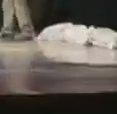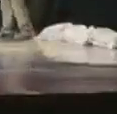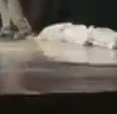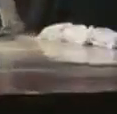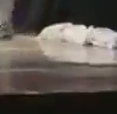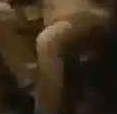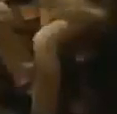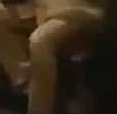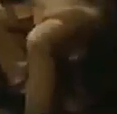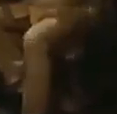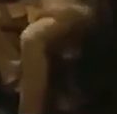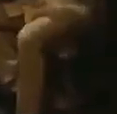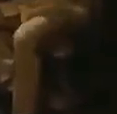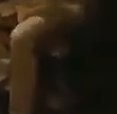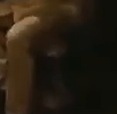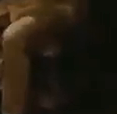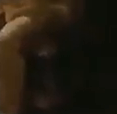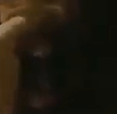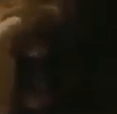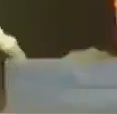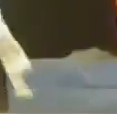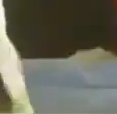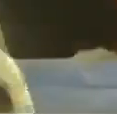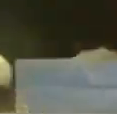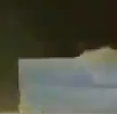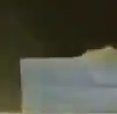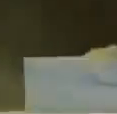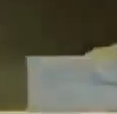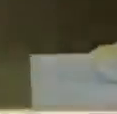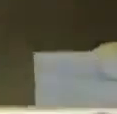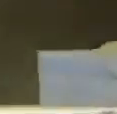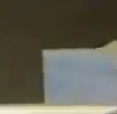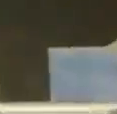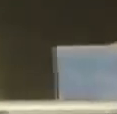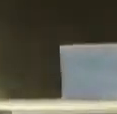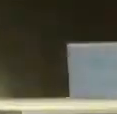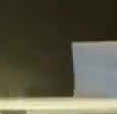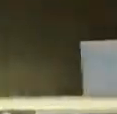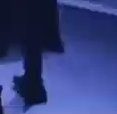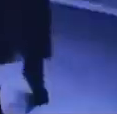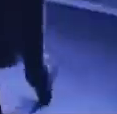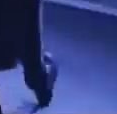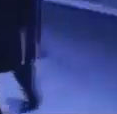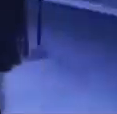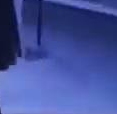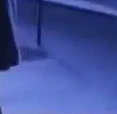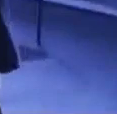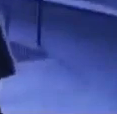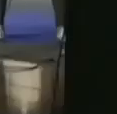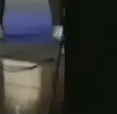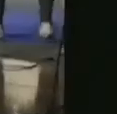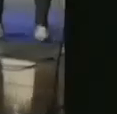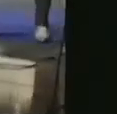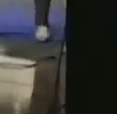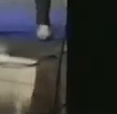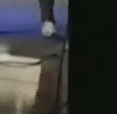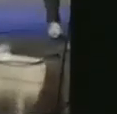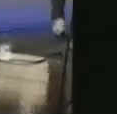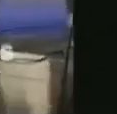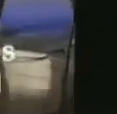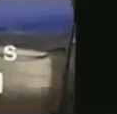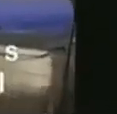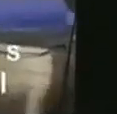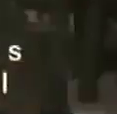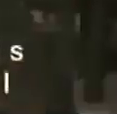343 funciones, 59 salas a nivel nacional, 23